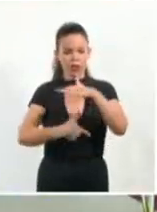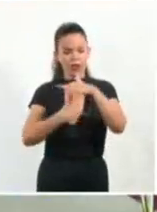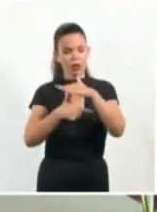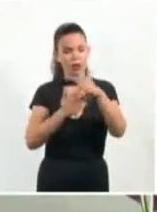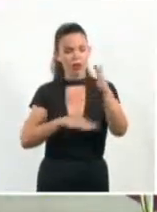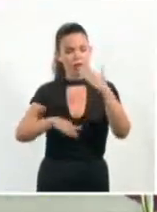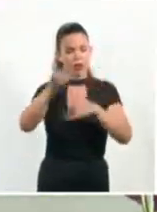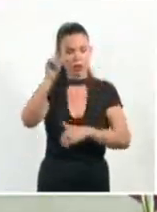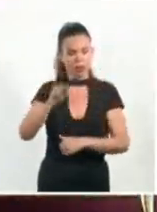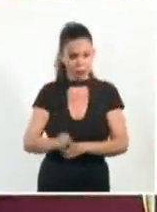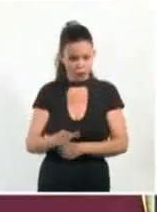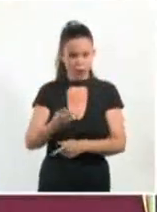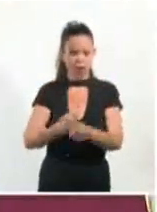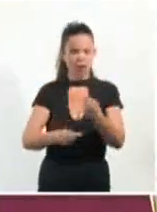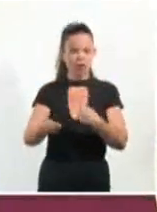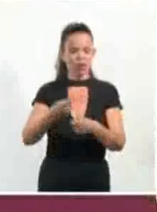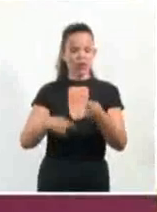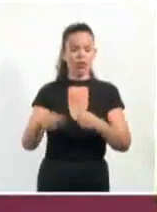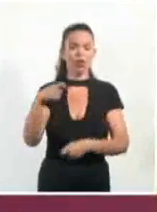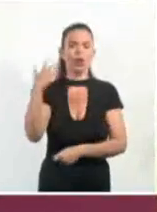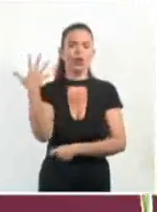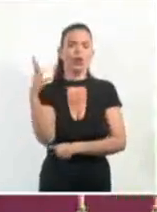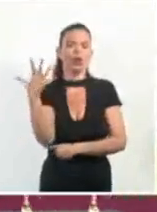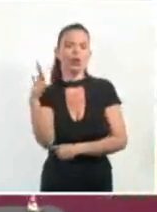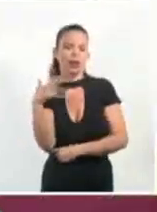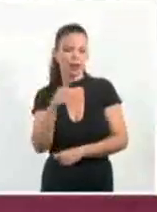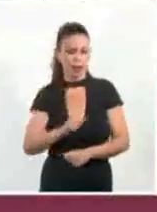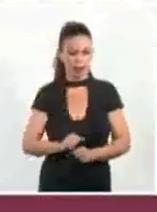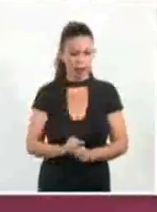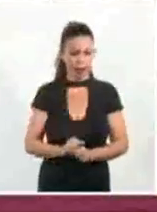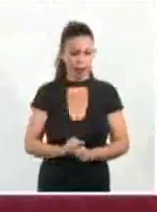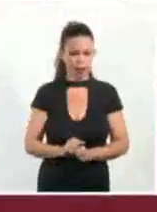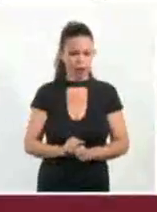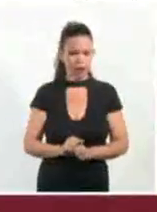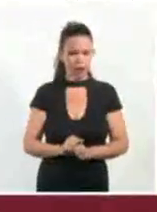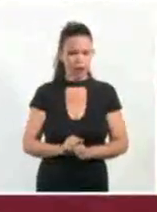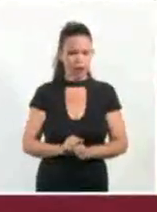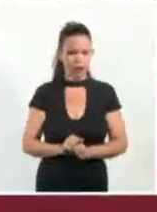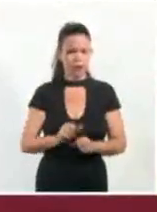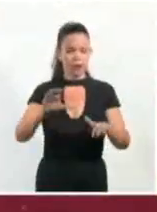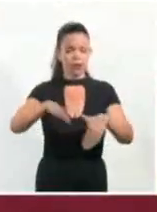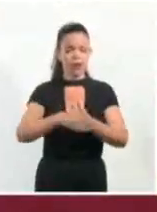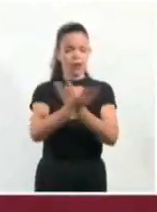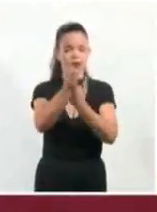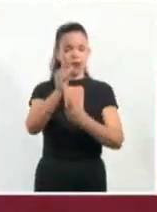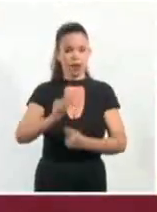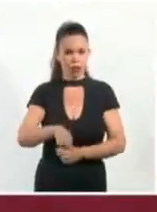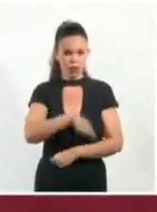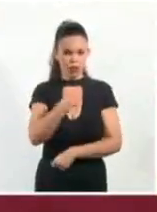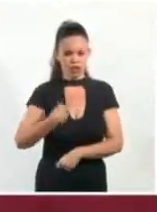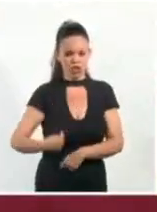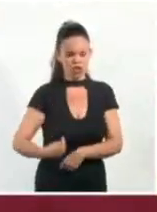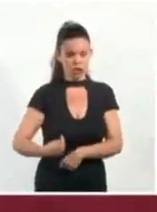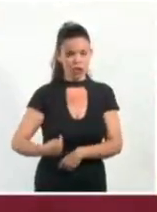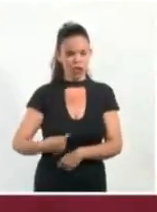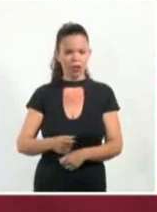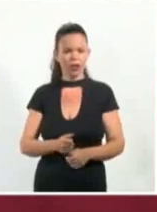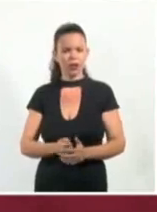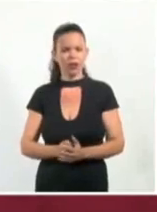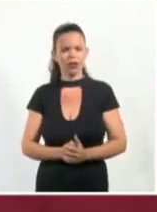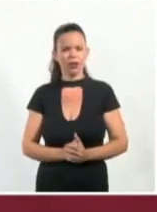débora rivas saavedra y el embajador de la nación asiática en cuba excelentísimo señor